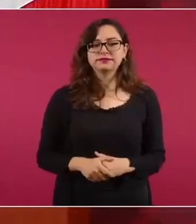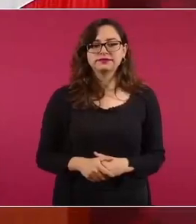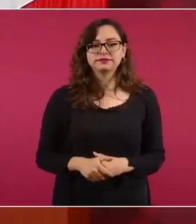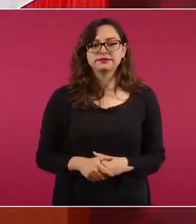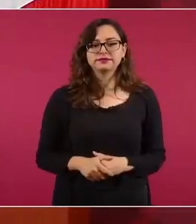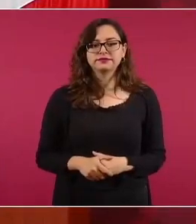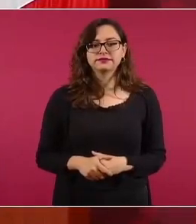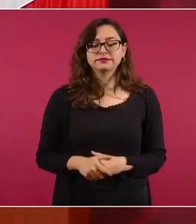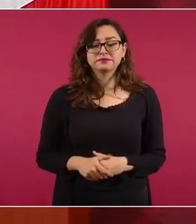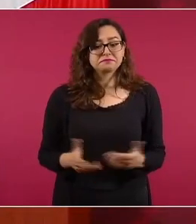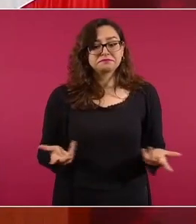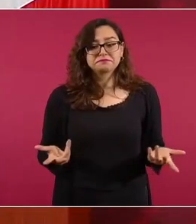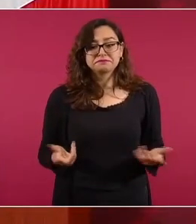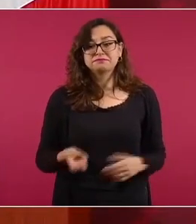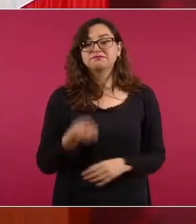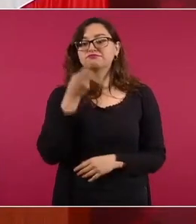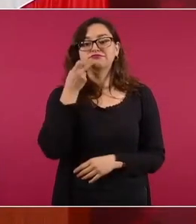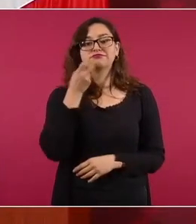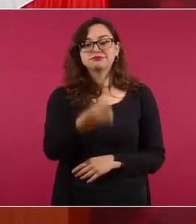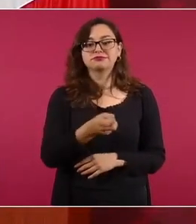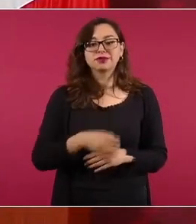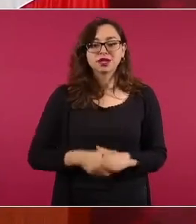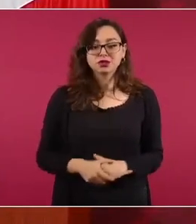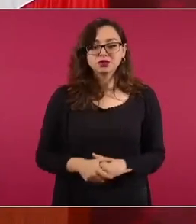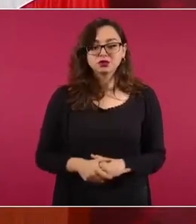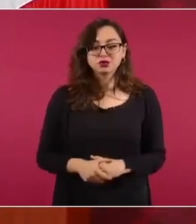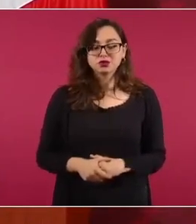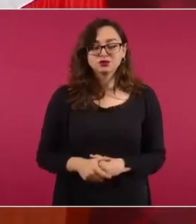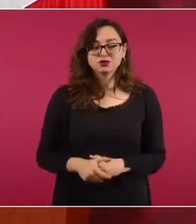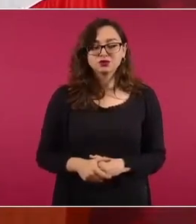esto es entonces